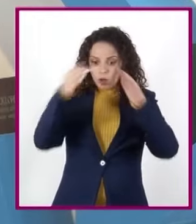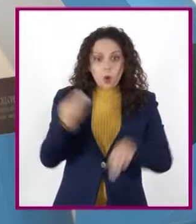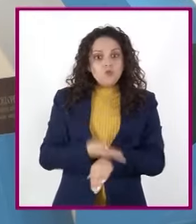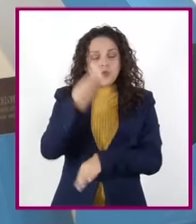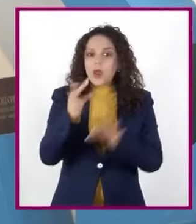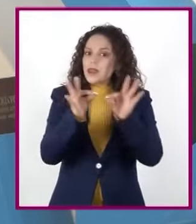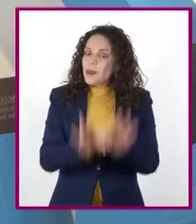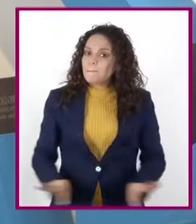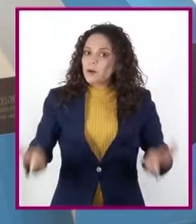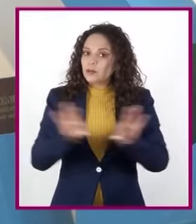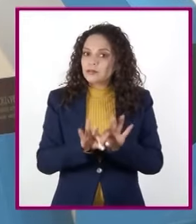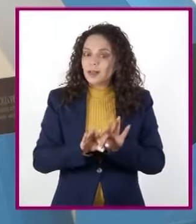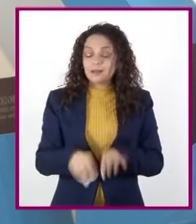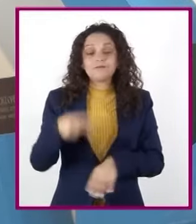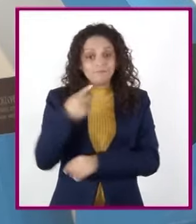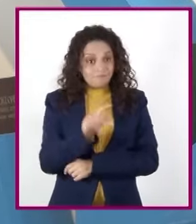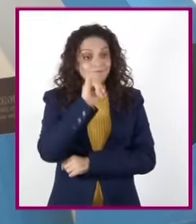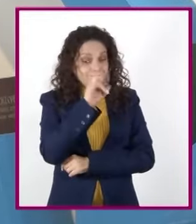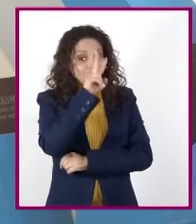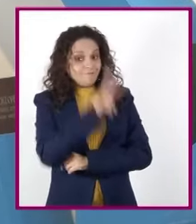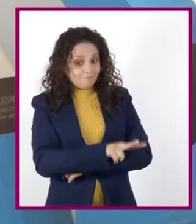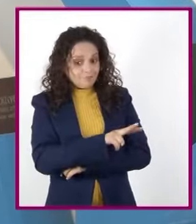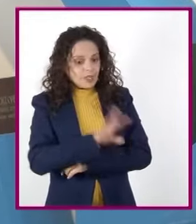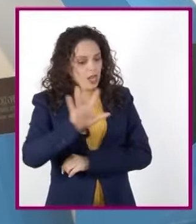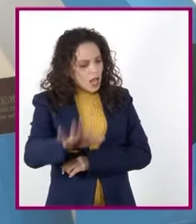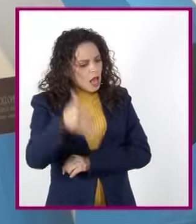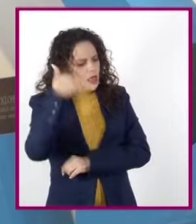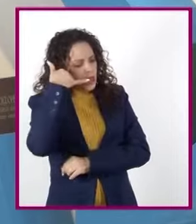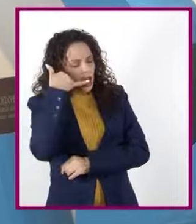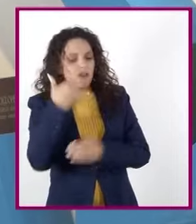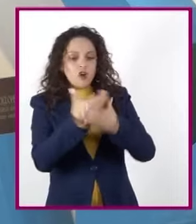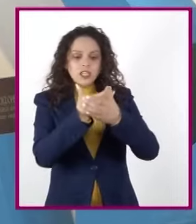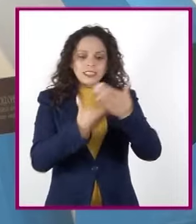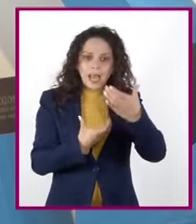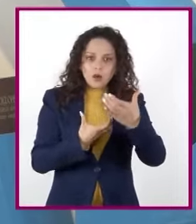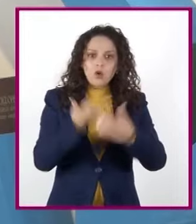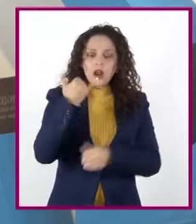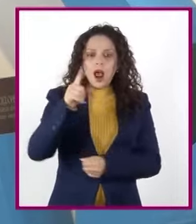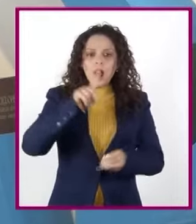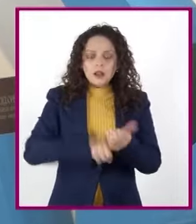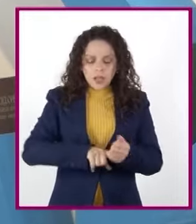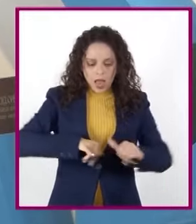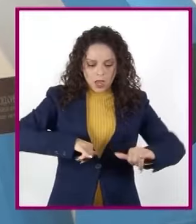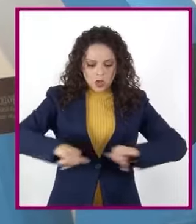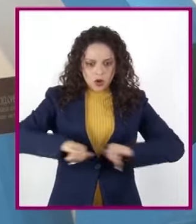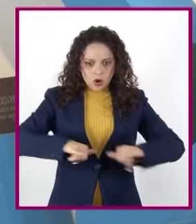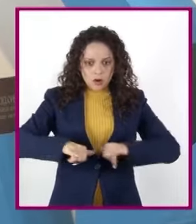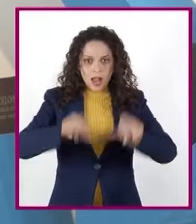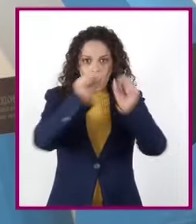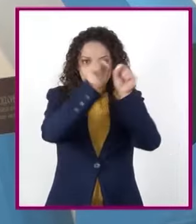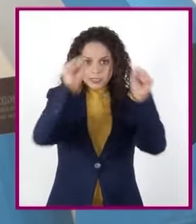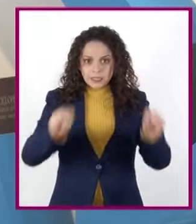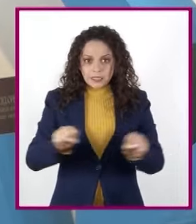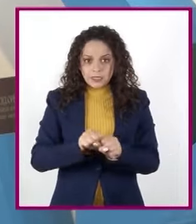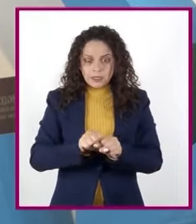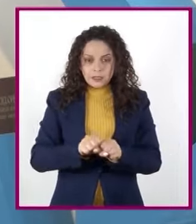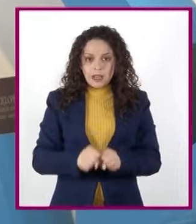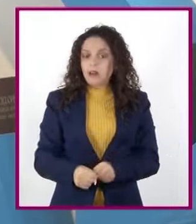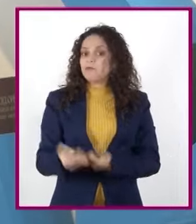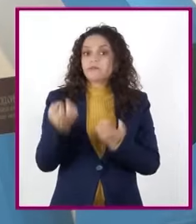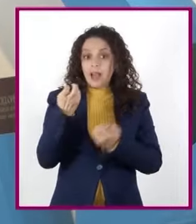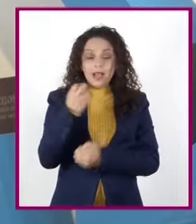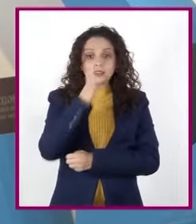así es. La telefonía celular y los sistemas de información geográfica no serían posibles si no hubiera